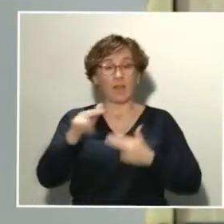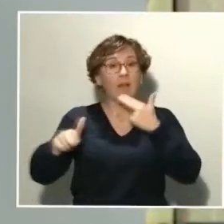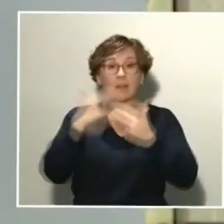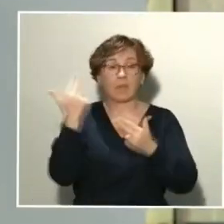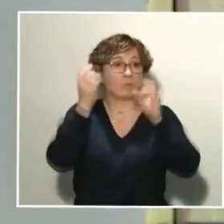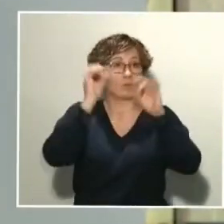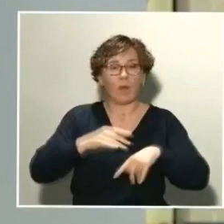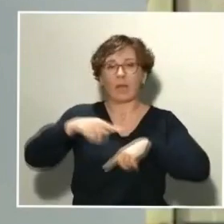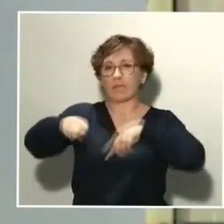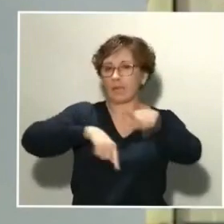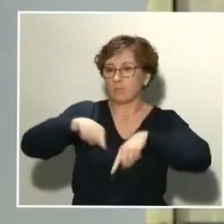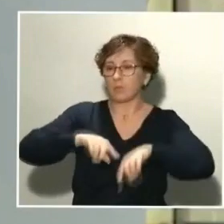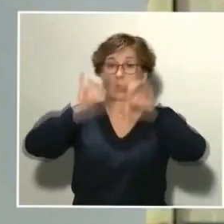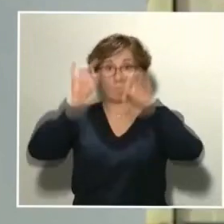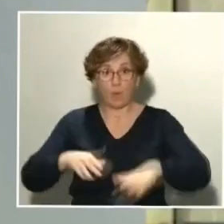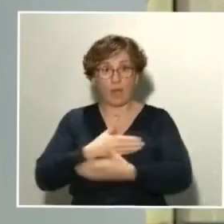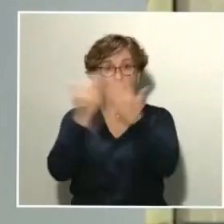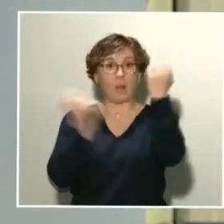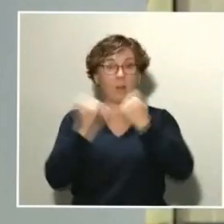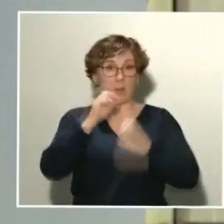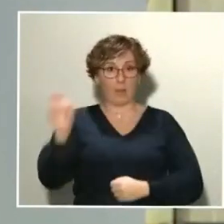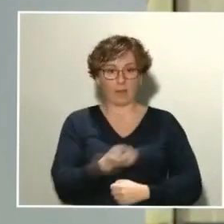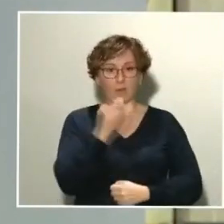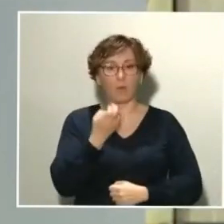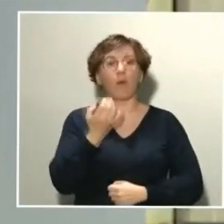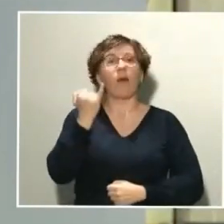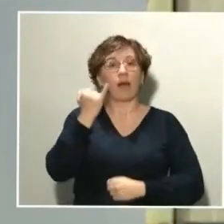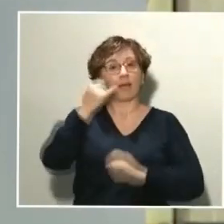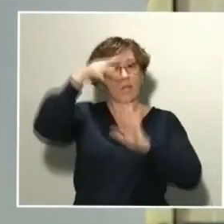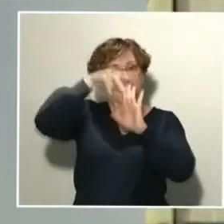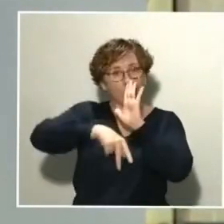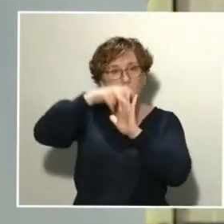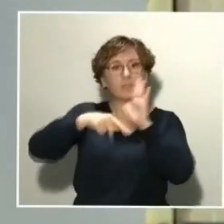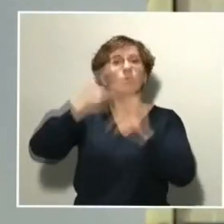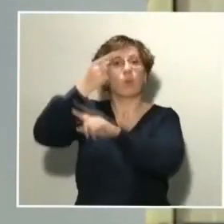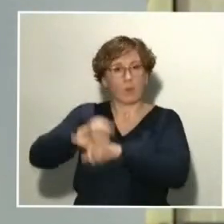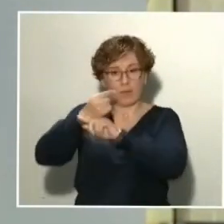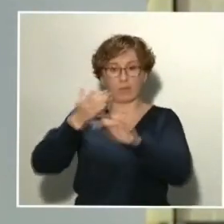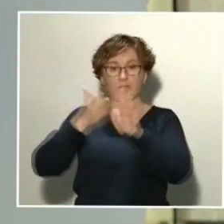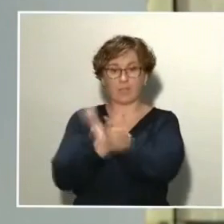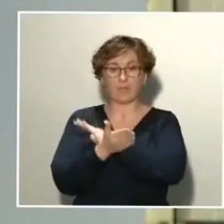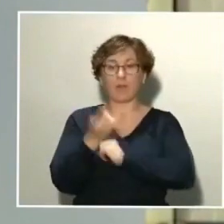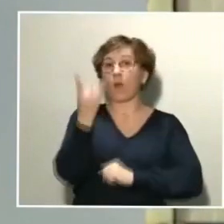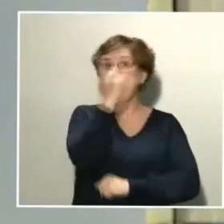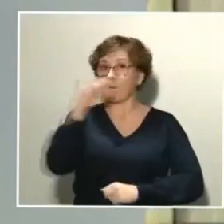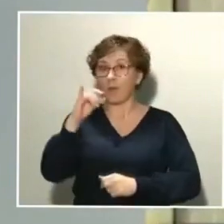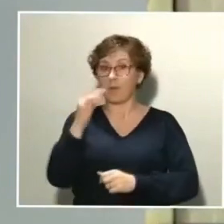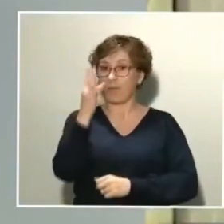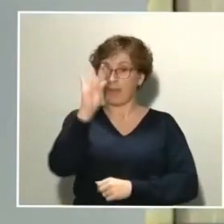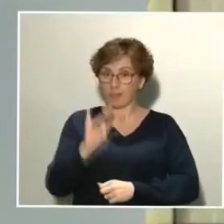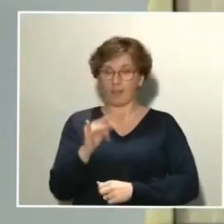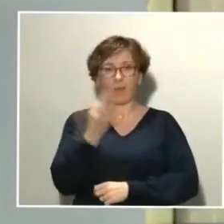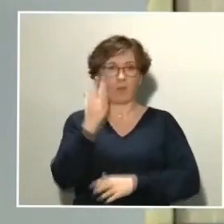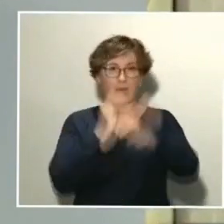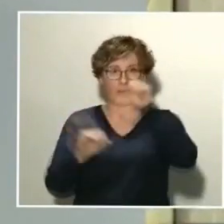los vehículos, tienen una obligación en la normativa de limpiarse una vez al día. Pero, si lo vemos necesario, trabajaremos con el Ministerio de